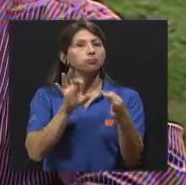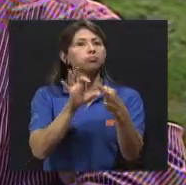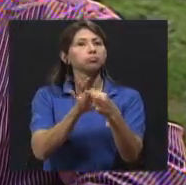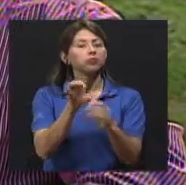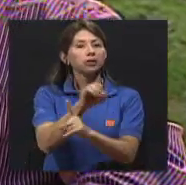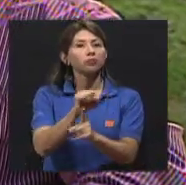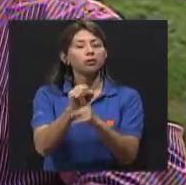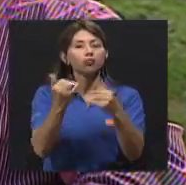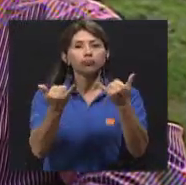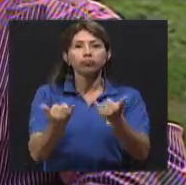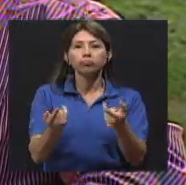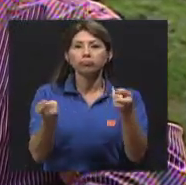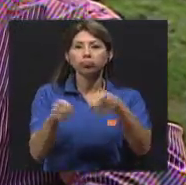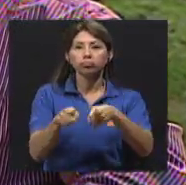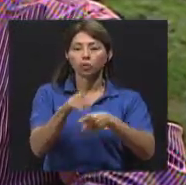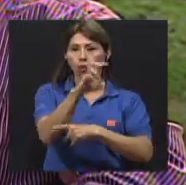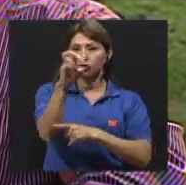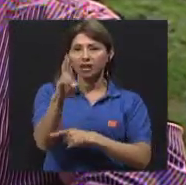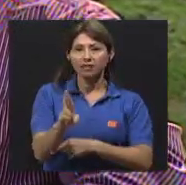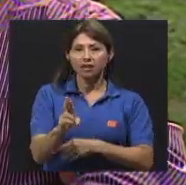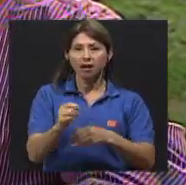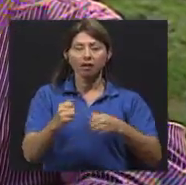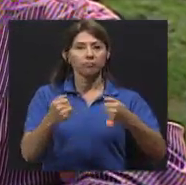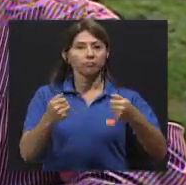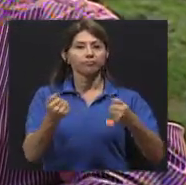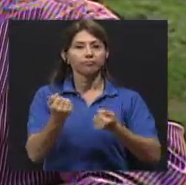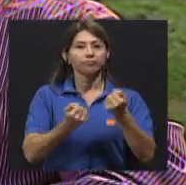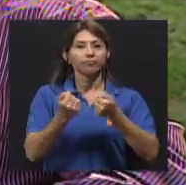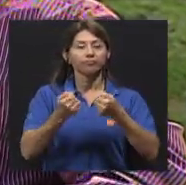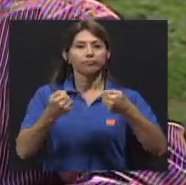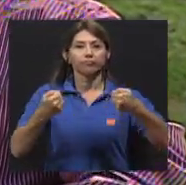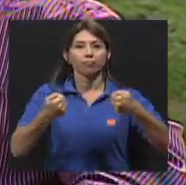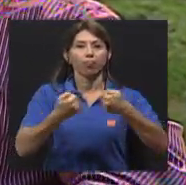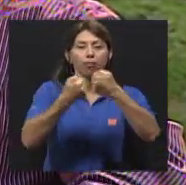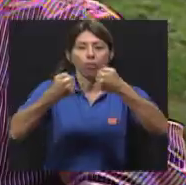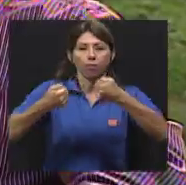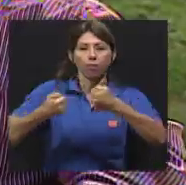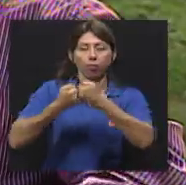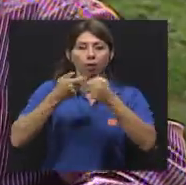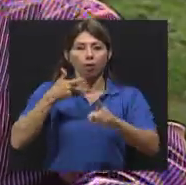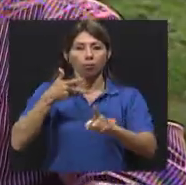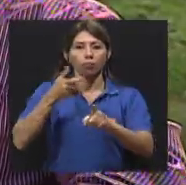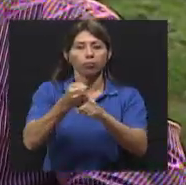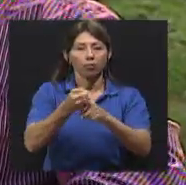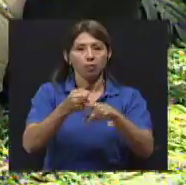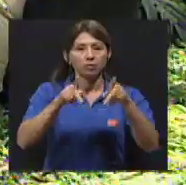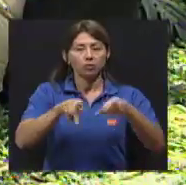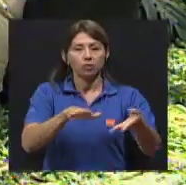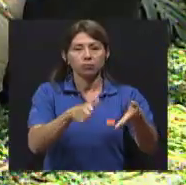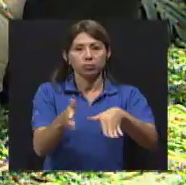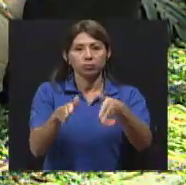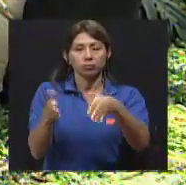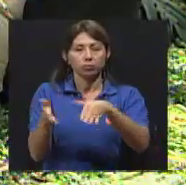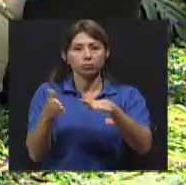Costa Rica en lo que respecta a accidentes de tránsito, mortalidad y morbilidad.